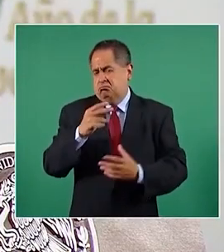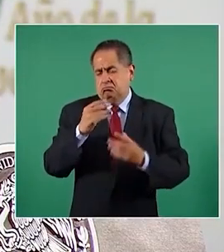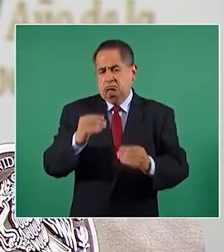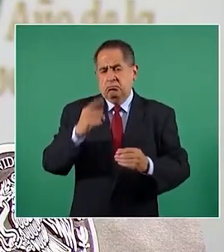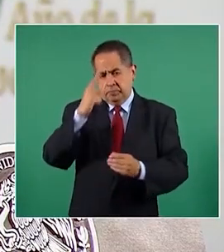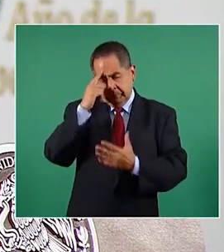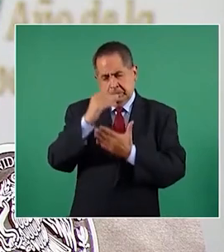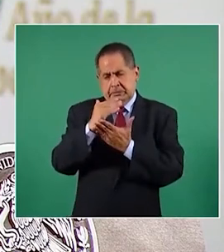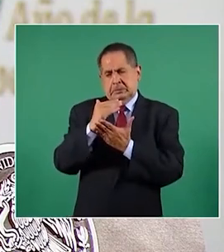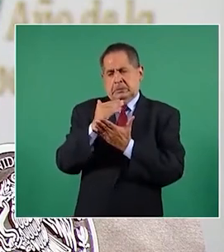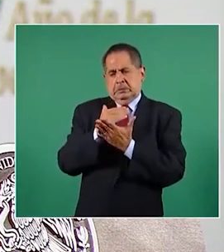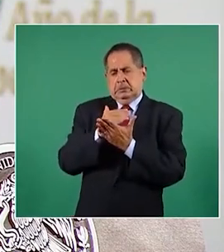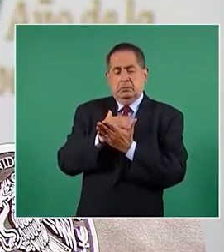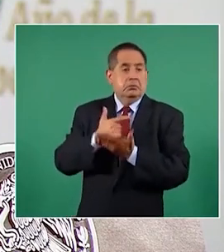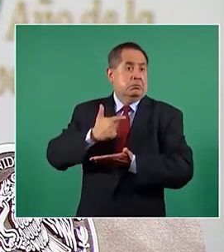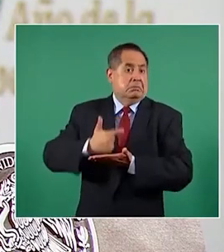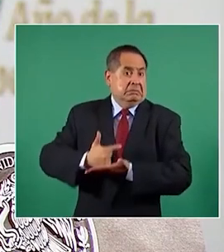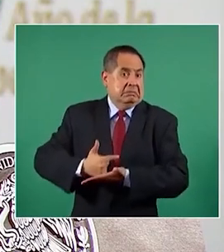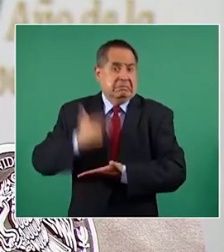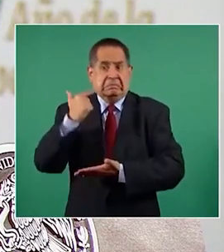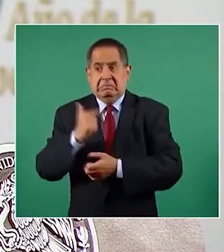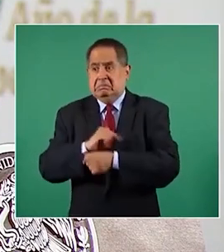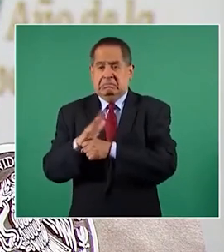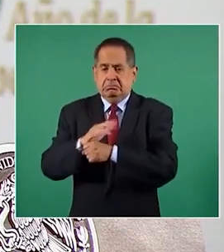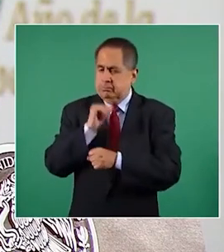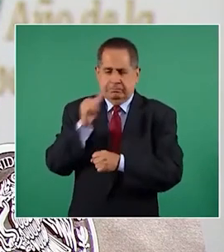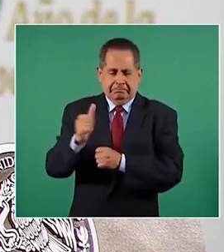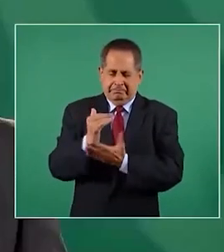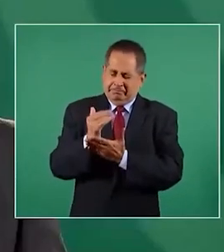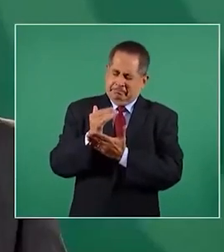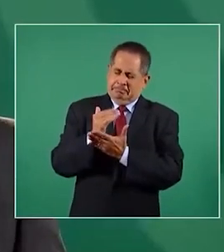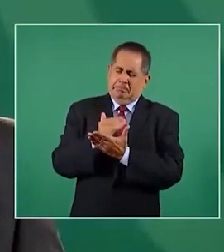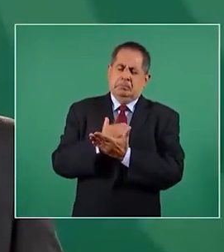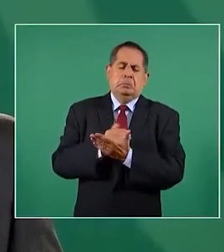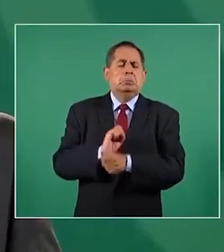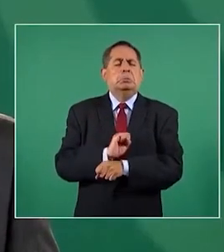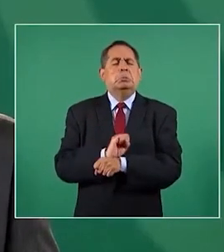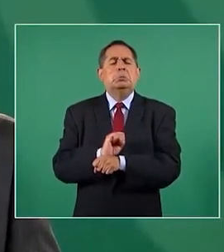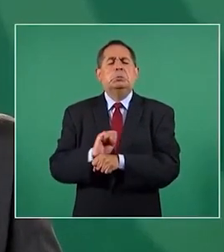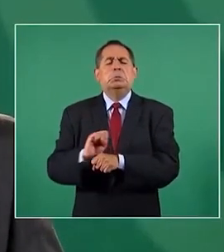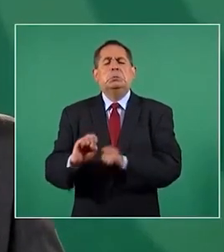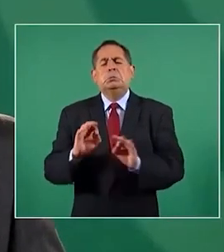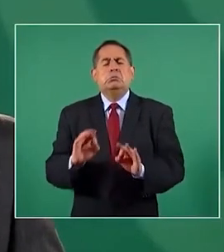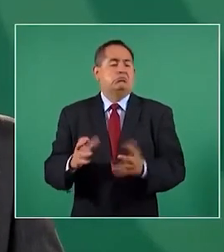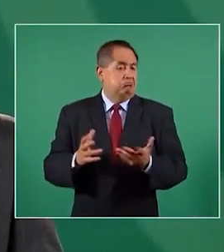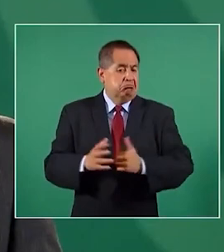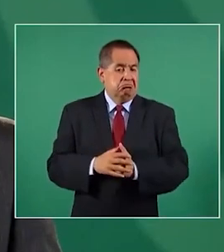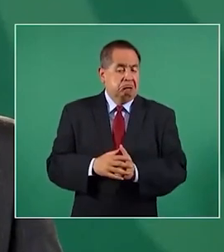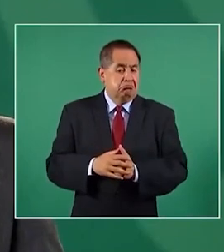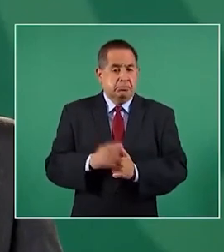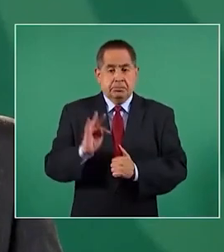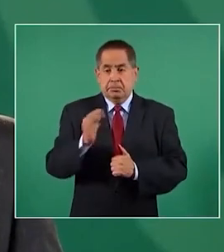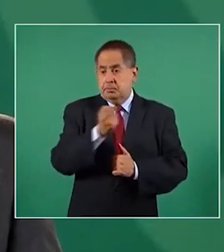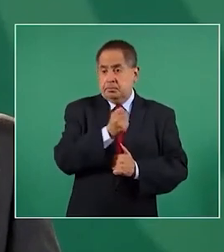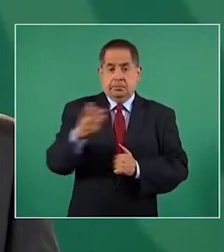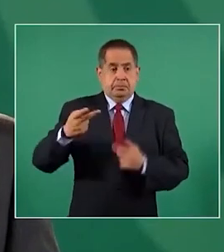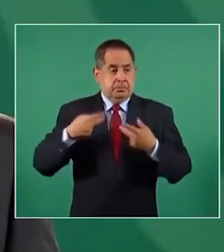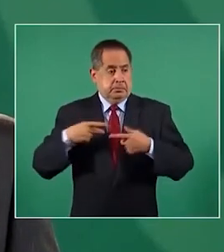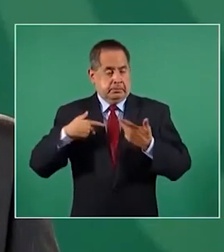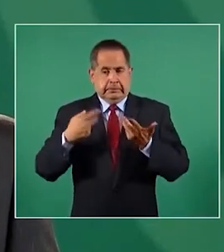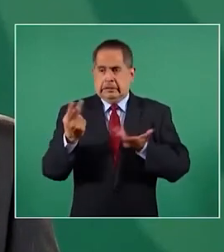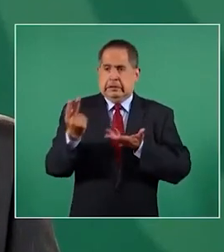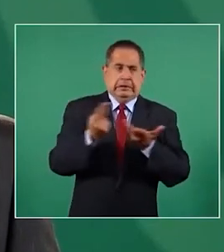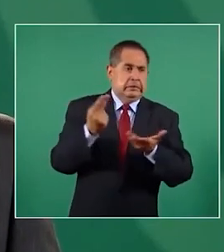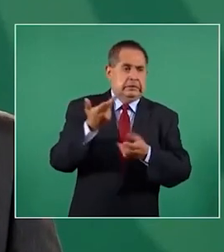las formas más graves de la enfermedad COVID, aquellas situaciones que hacen que las personas necesiten